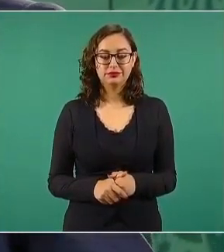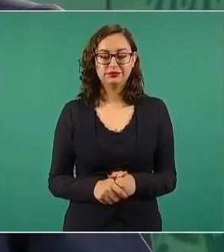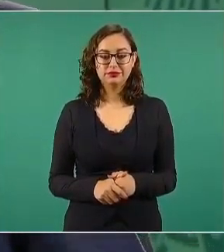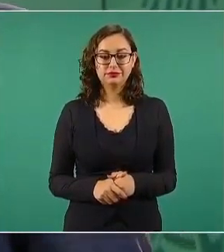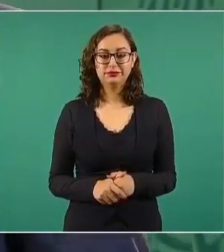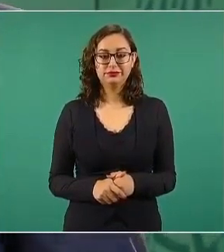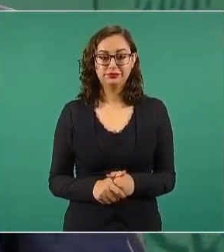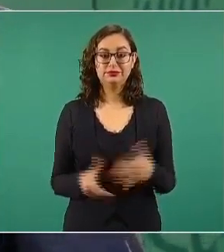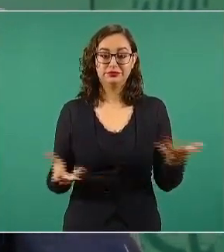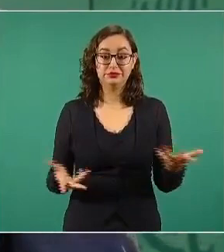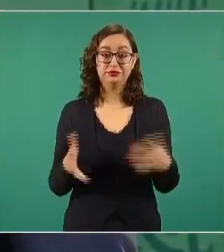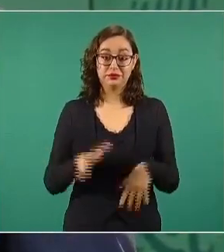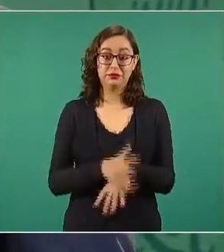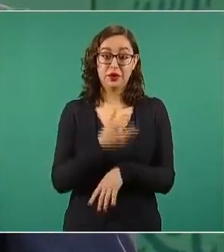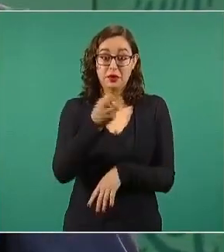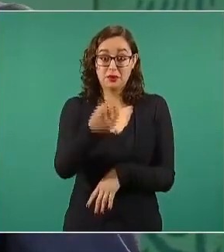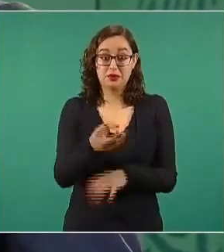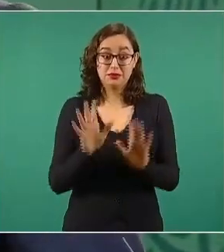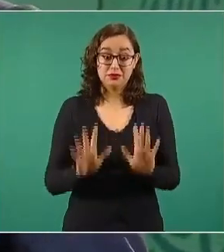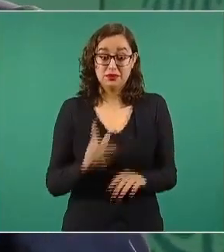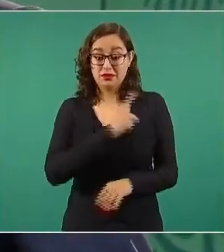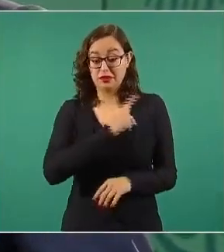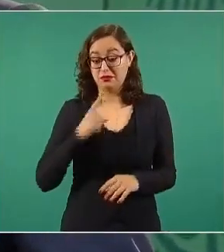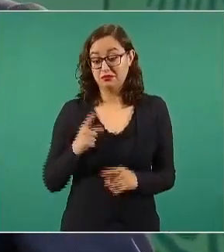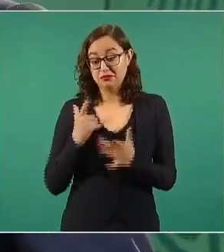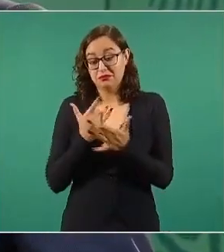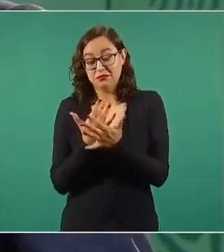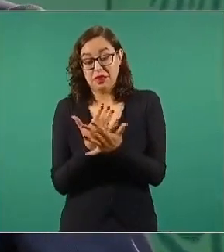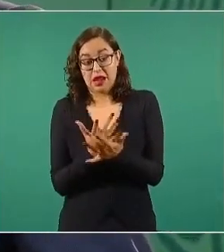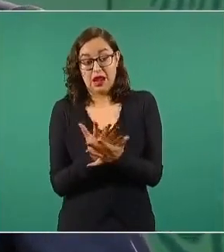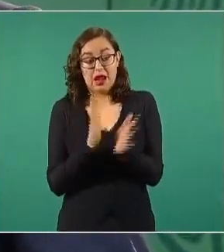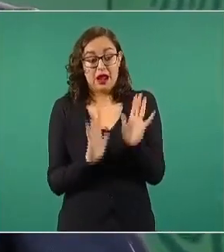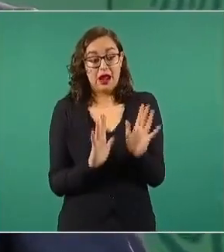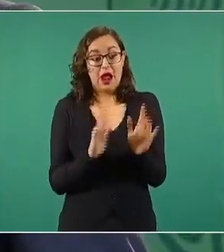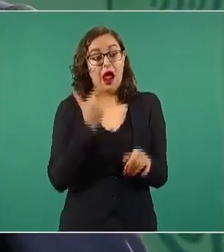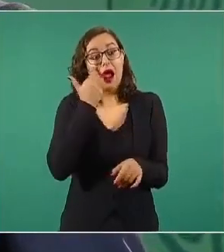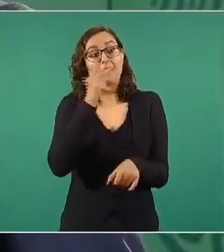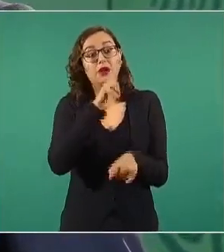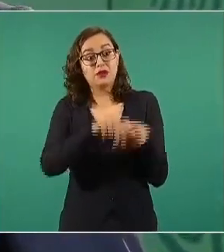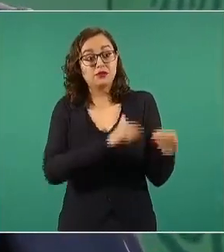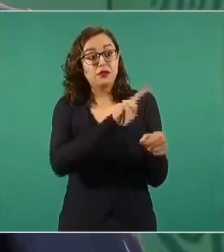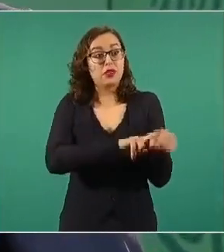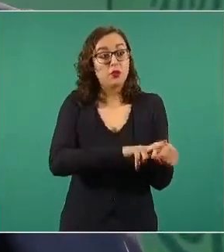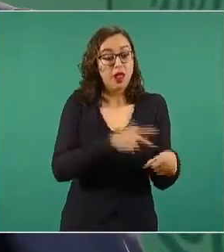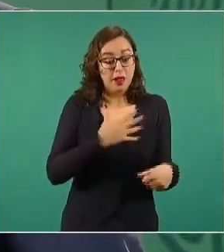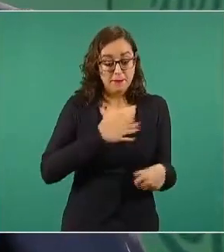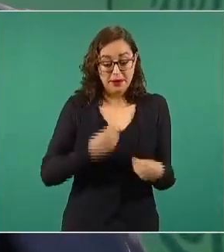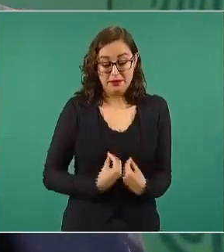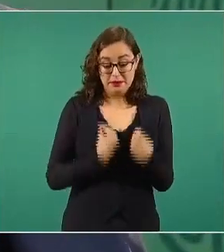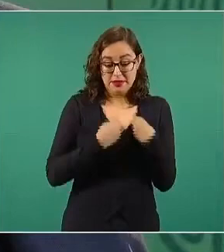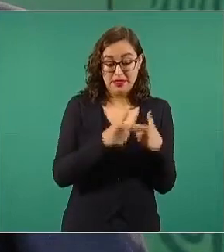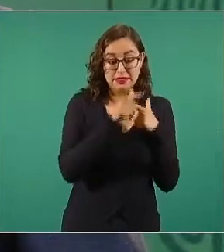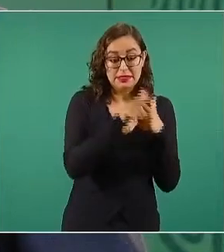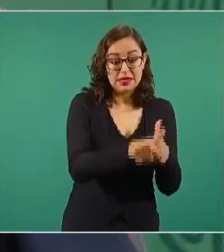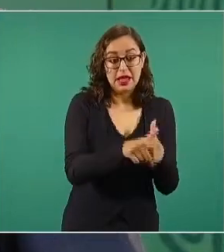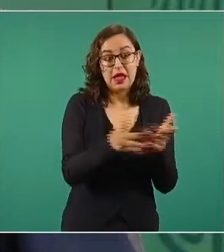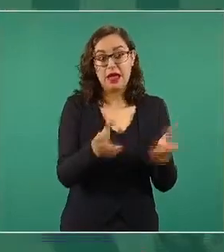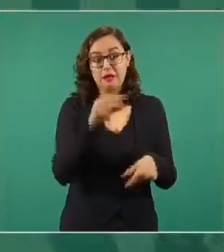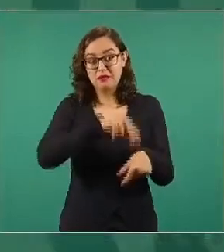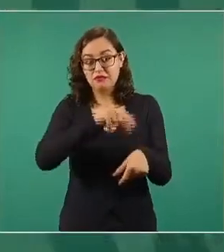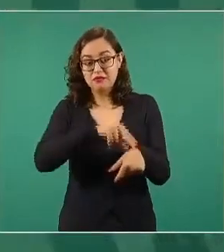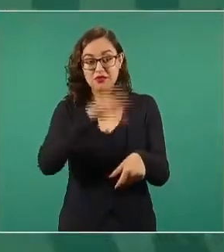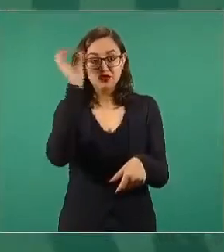Entonces, por eso hablo de la naturaleza y hablo de la ciencia y hablo del creador, no sólo